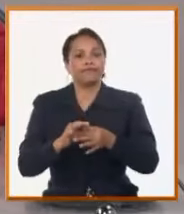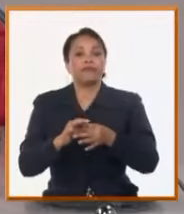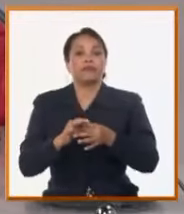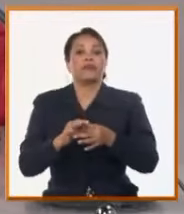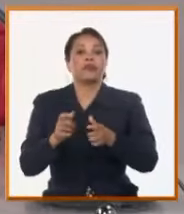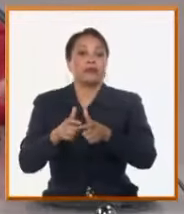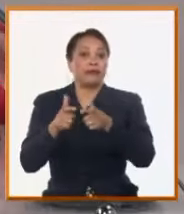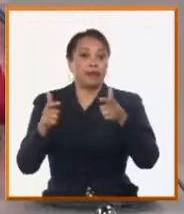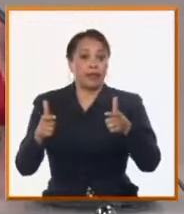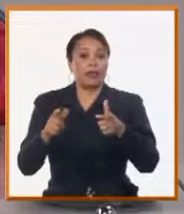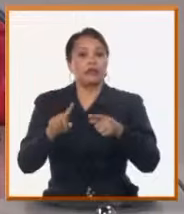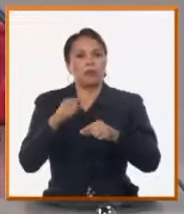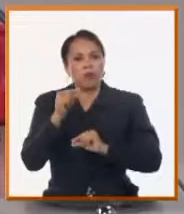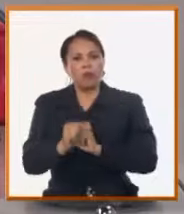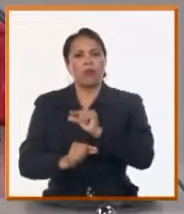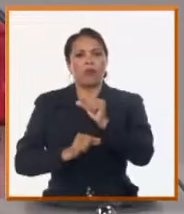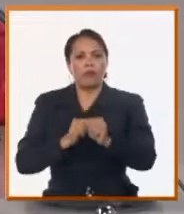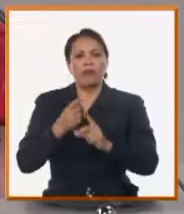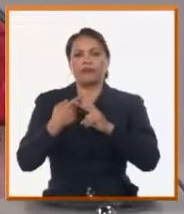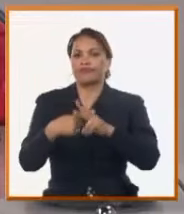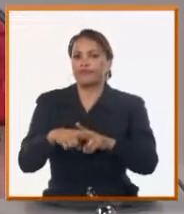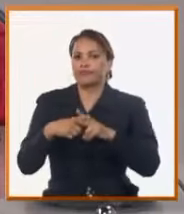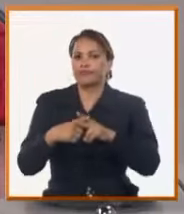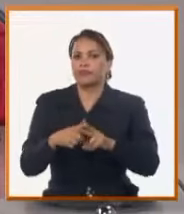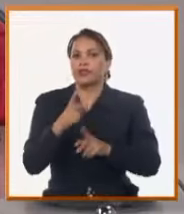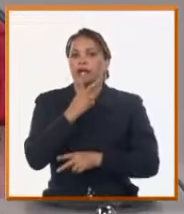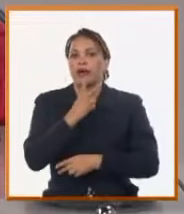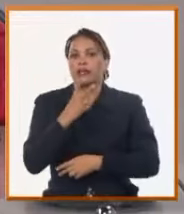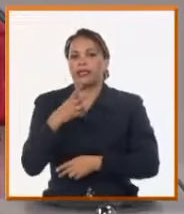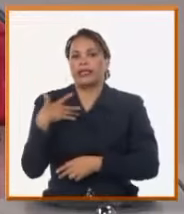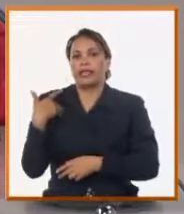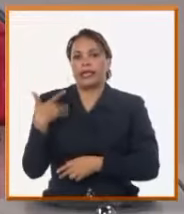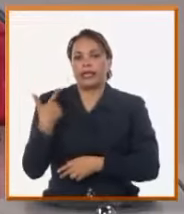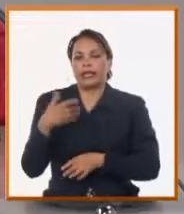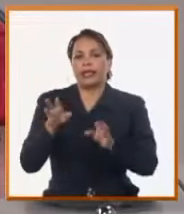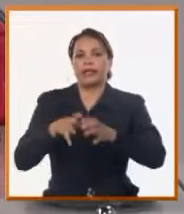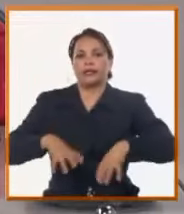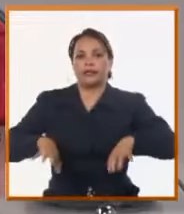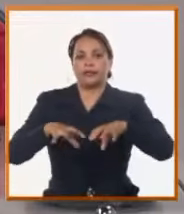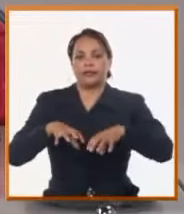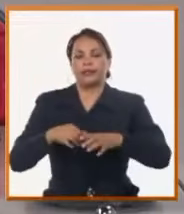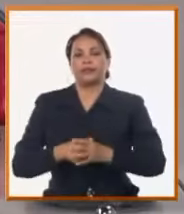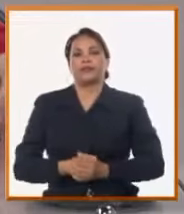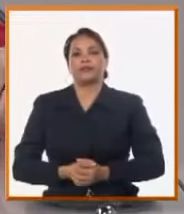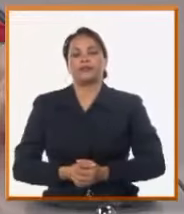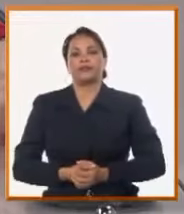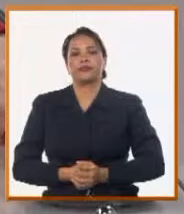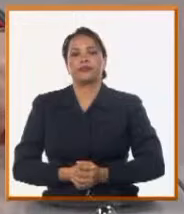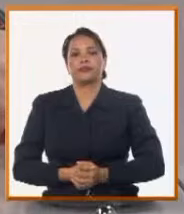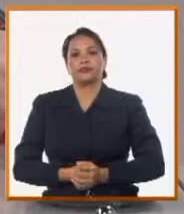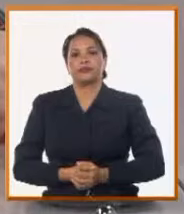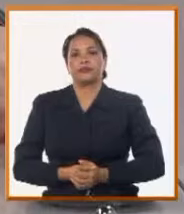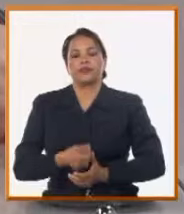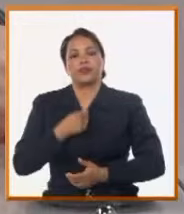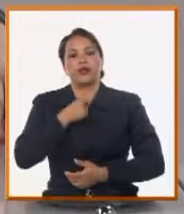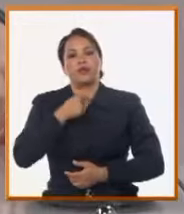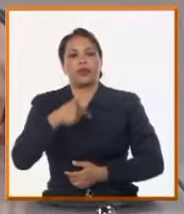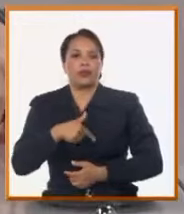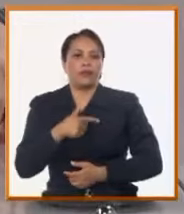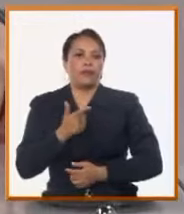dar mantenimiento y atender cada una de las situaciones que se presentan. En el caso de